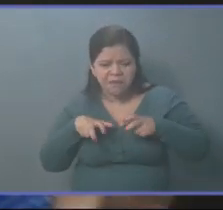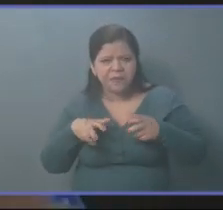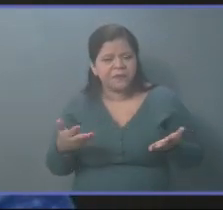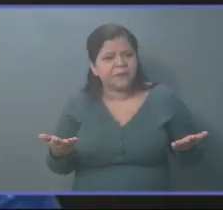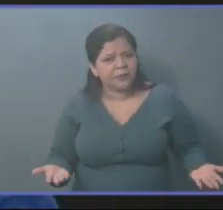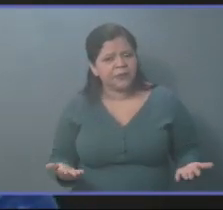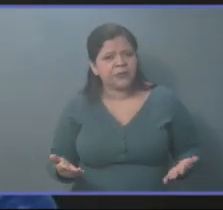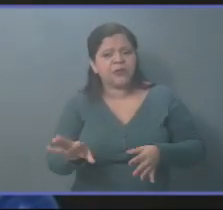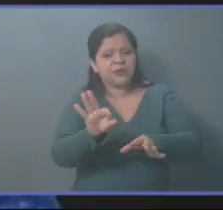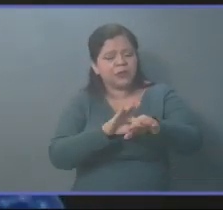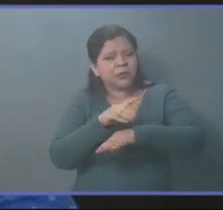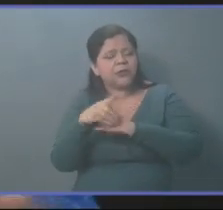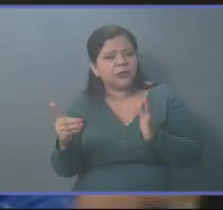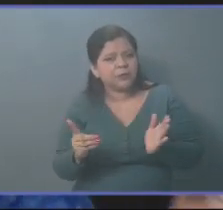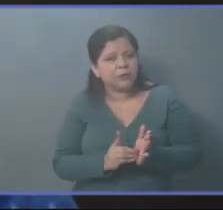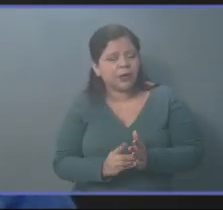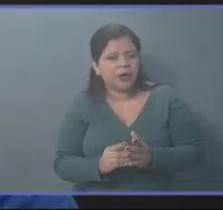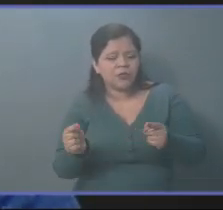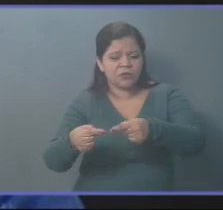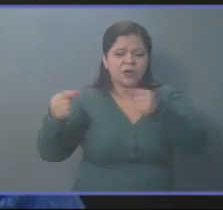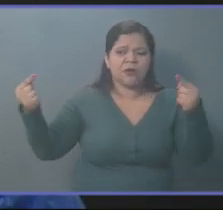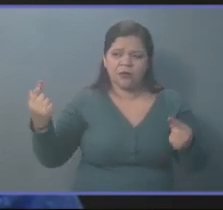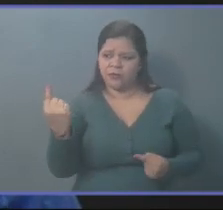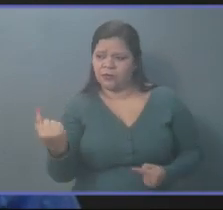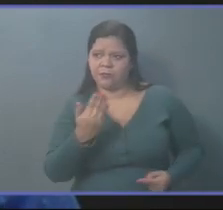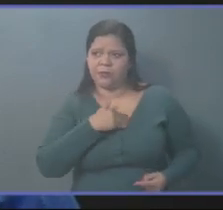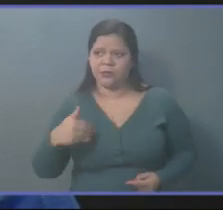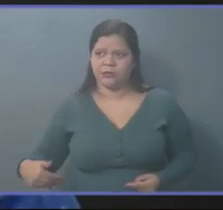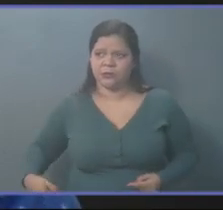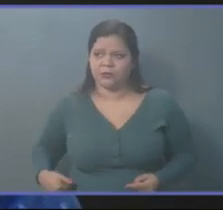diputados contra el Presidente.